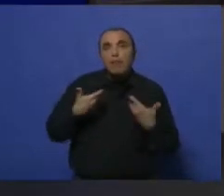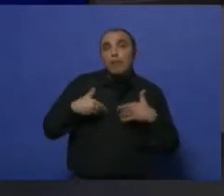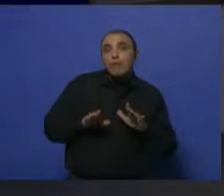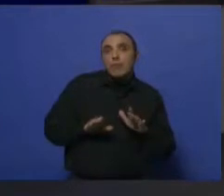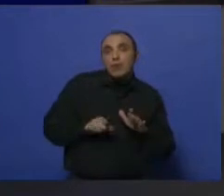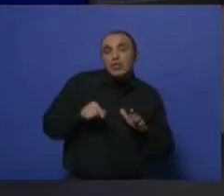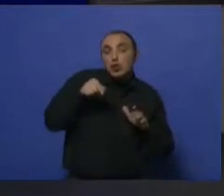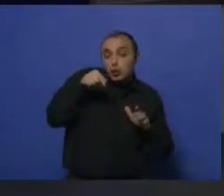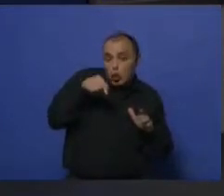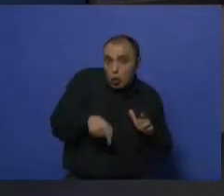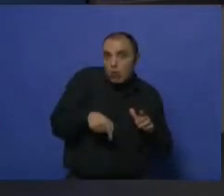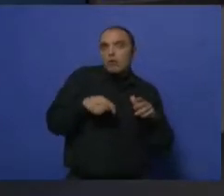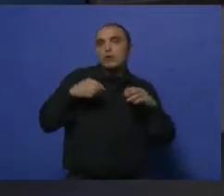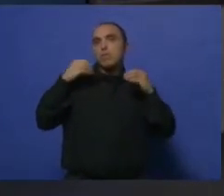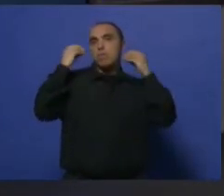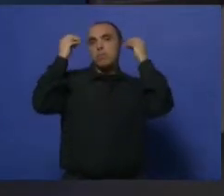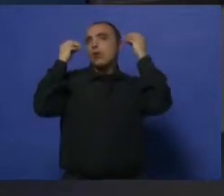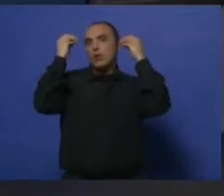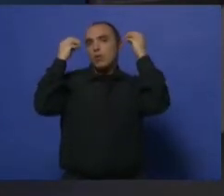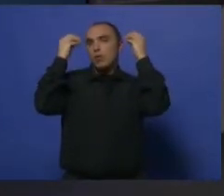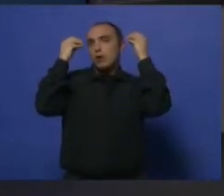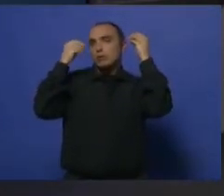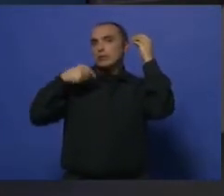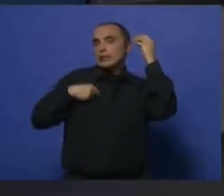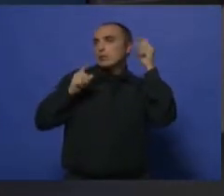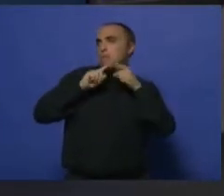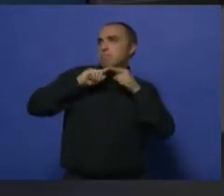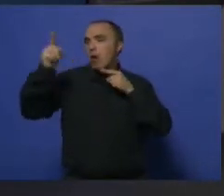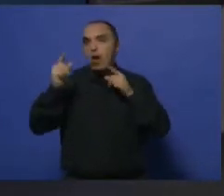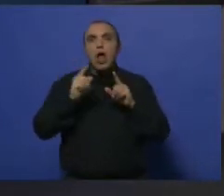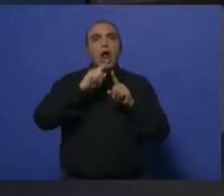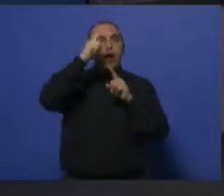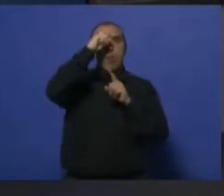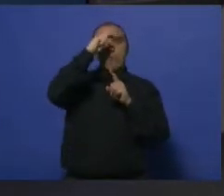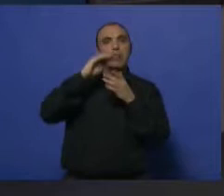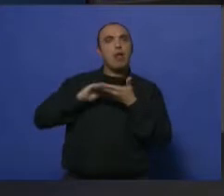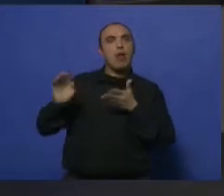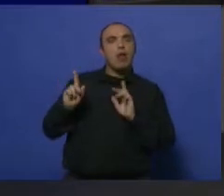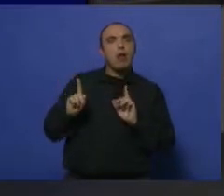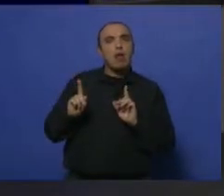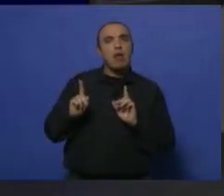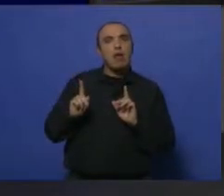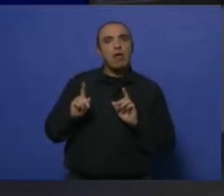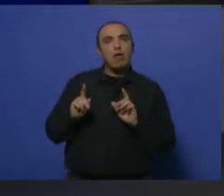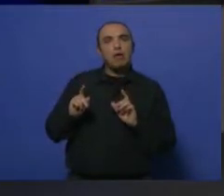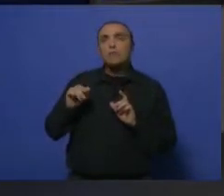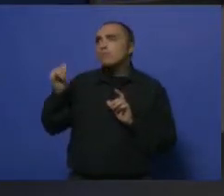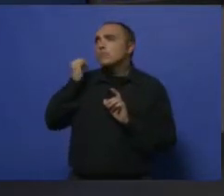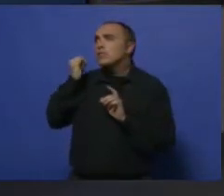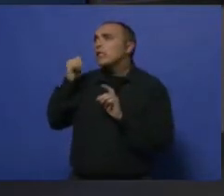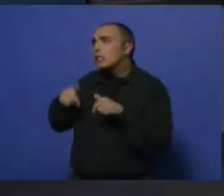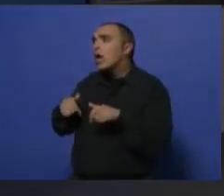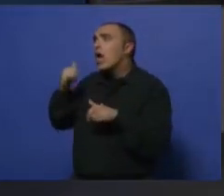genera una preocupación que nos va a llevar a la urgencia. Por lo tanto, le queremos preguntar a la doctora, ¿la tenemos, la hemos recuperado en la comunicación?